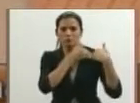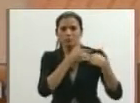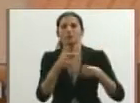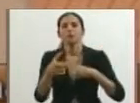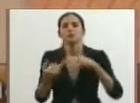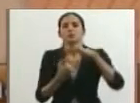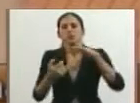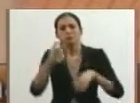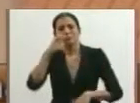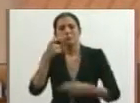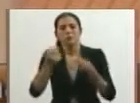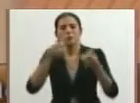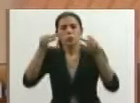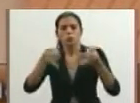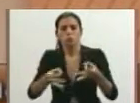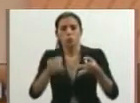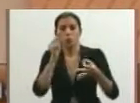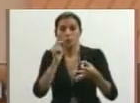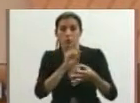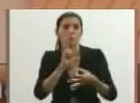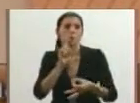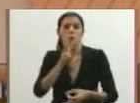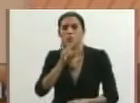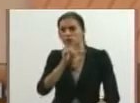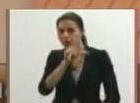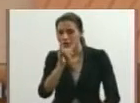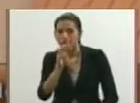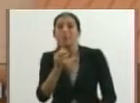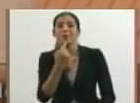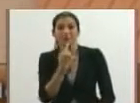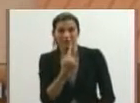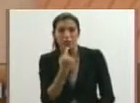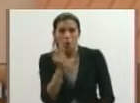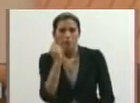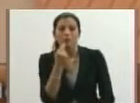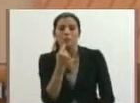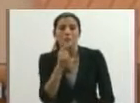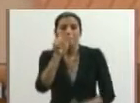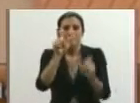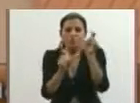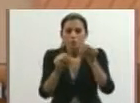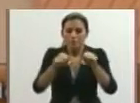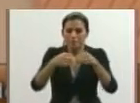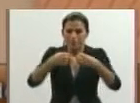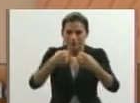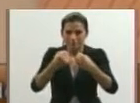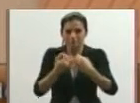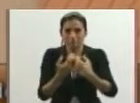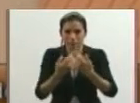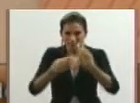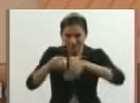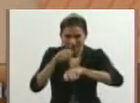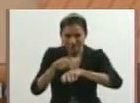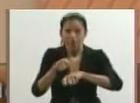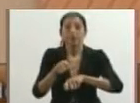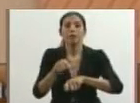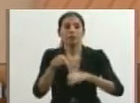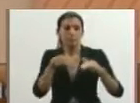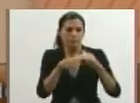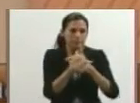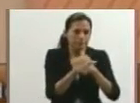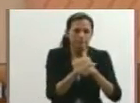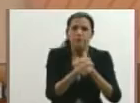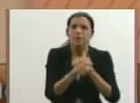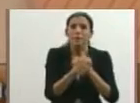informó que a aquellos panaderos que se les consiga revendiendo la harina de trigo, les será suspendido el código de compra y el gobierno nacional